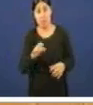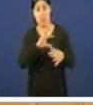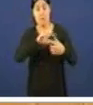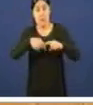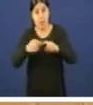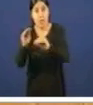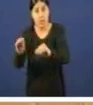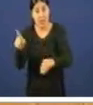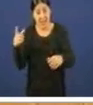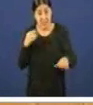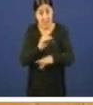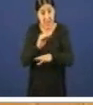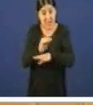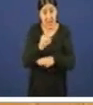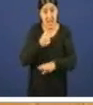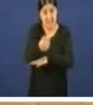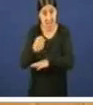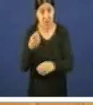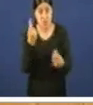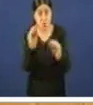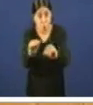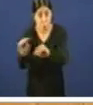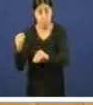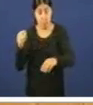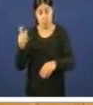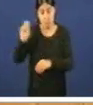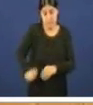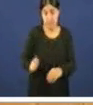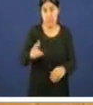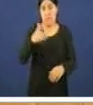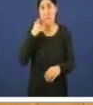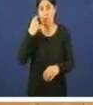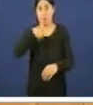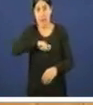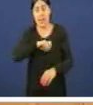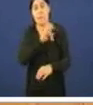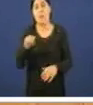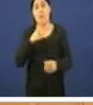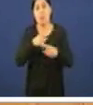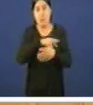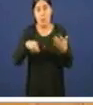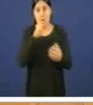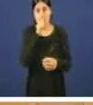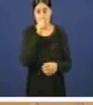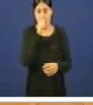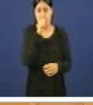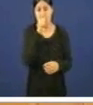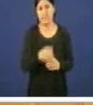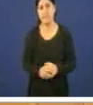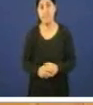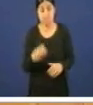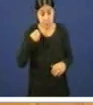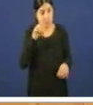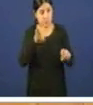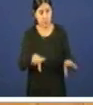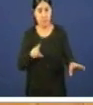indemnizacións que cobraron coñecidas por uns e por outros pola xunte polo Banco de España é o prezo a súa traición é o prezo